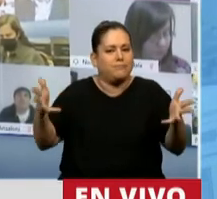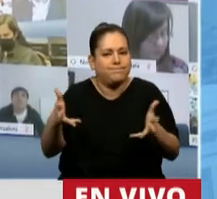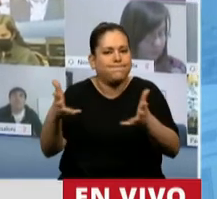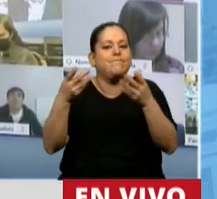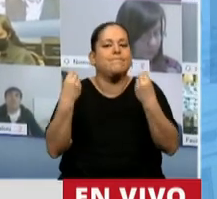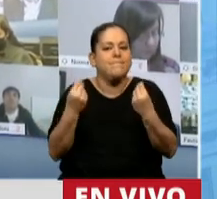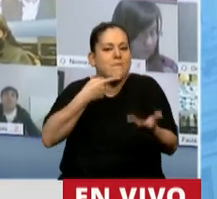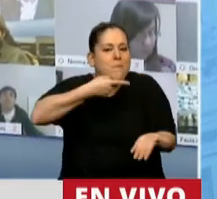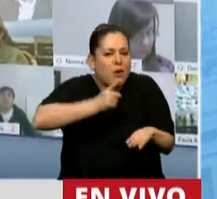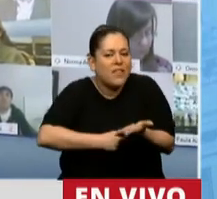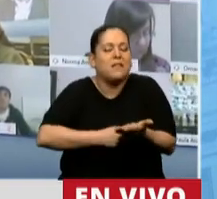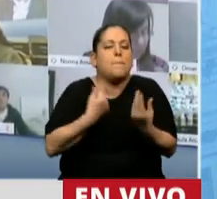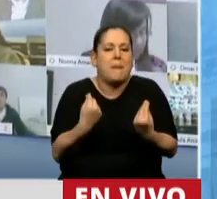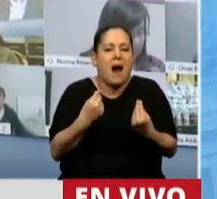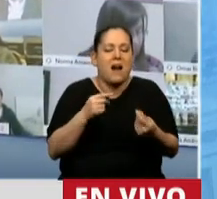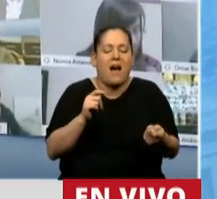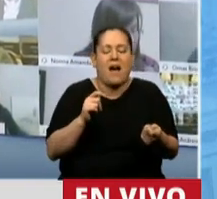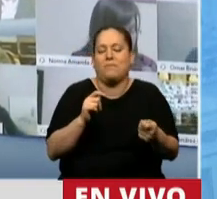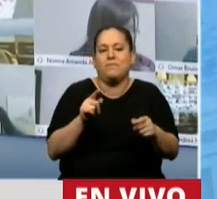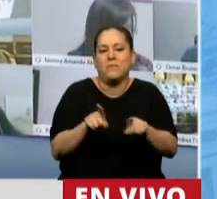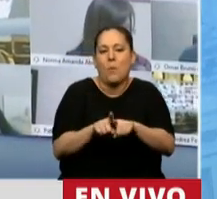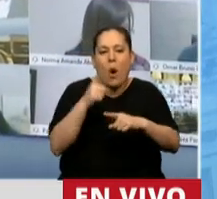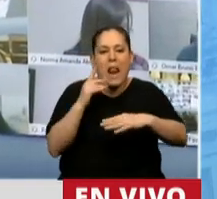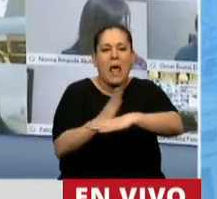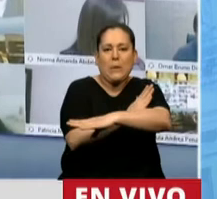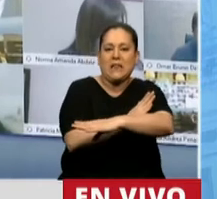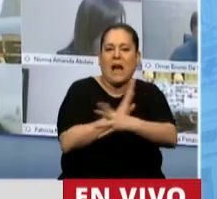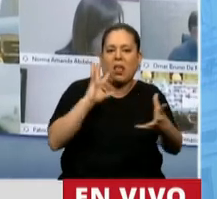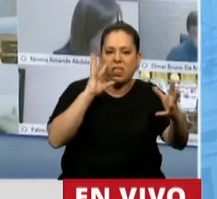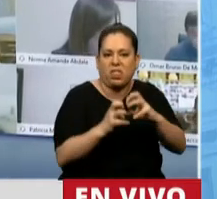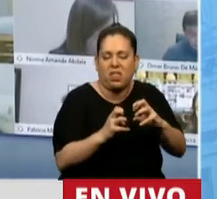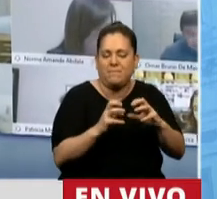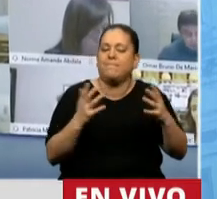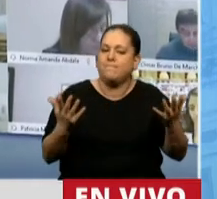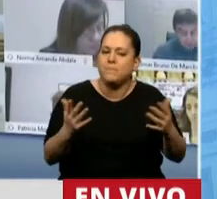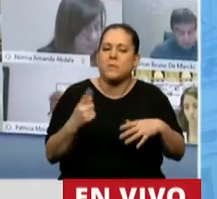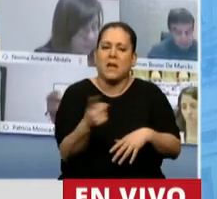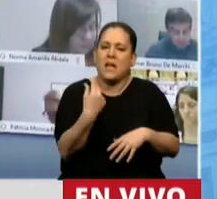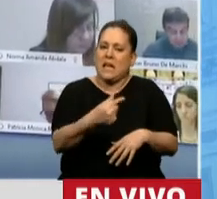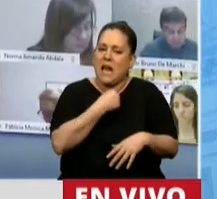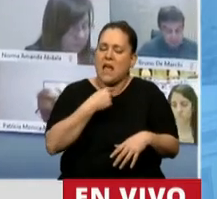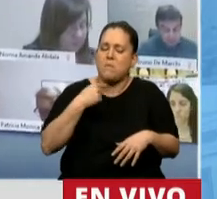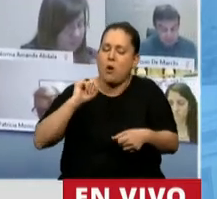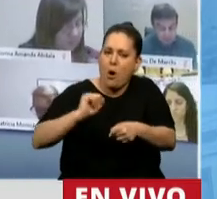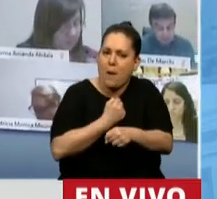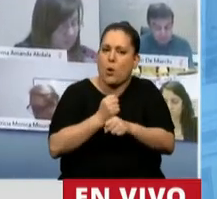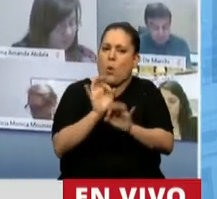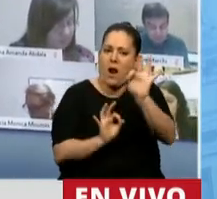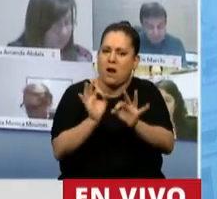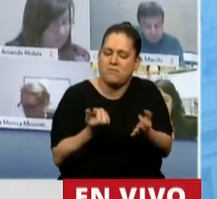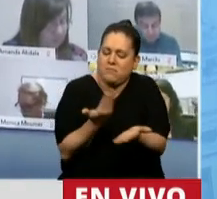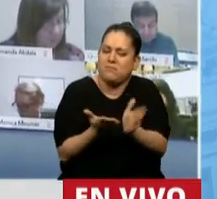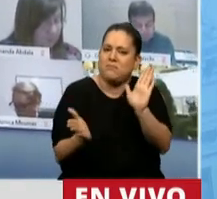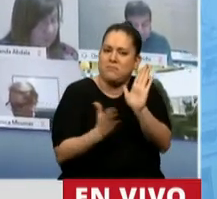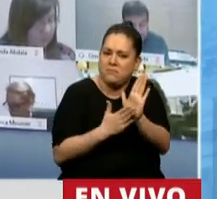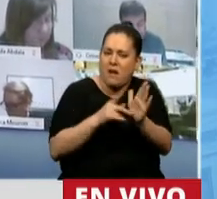que tiendan a revertir el daño ambiental. Queremos proceder a la aprobación del presente acuerdo regional